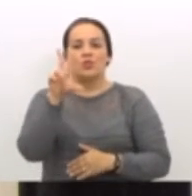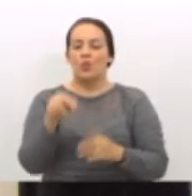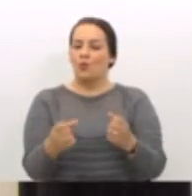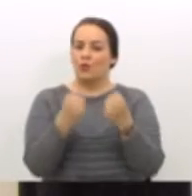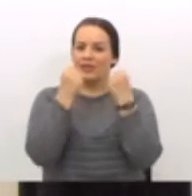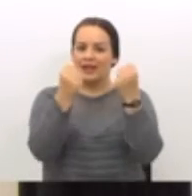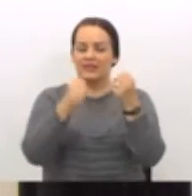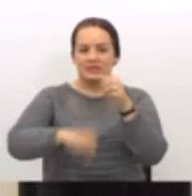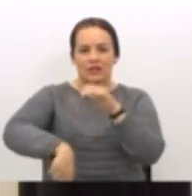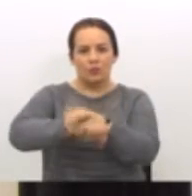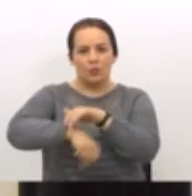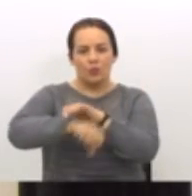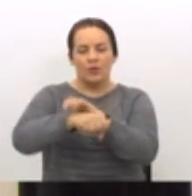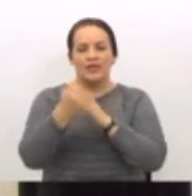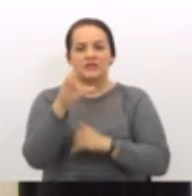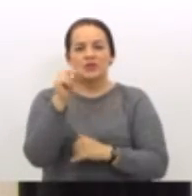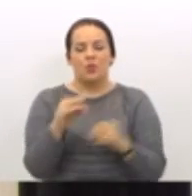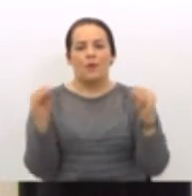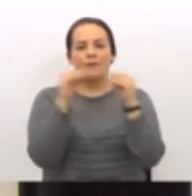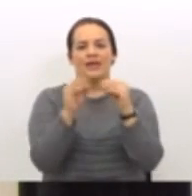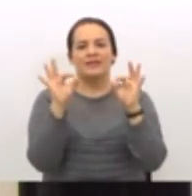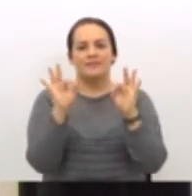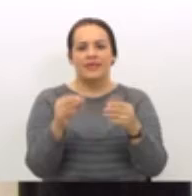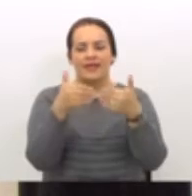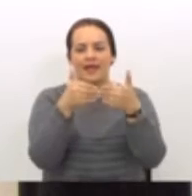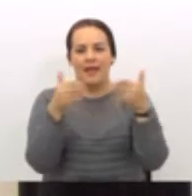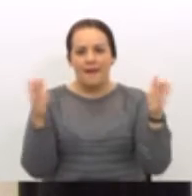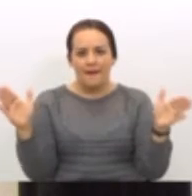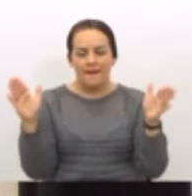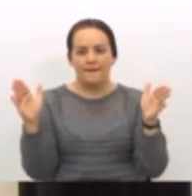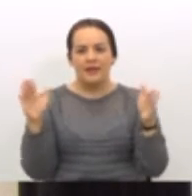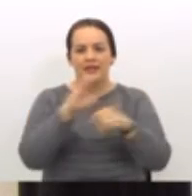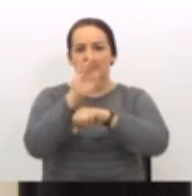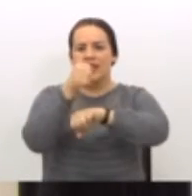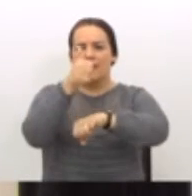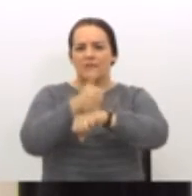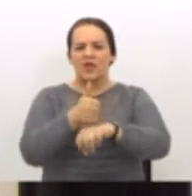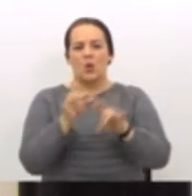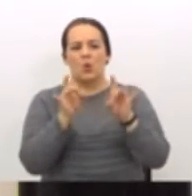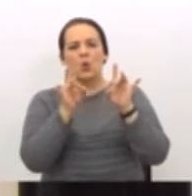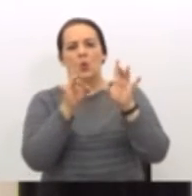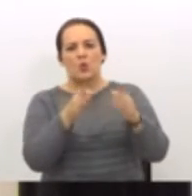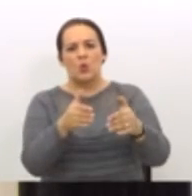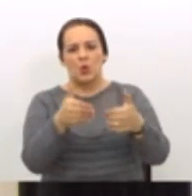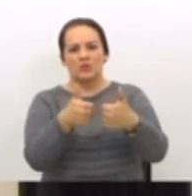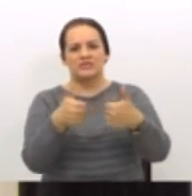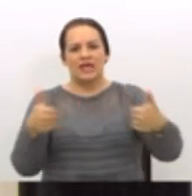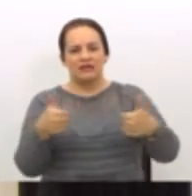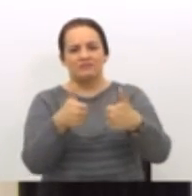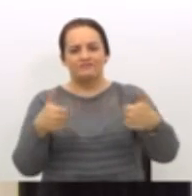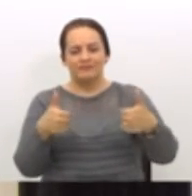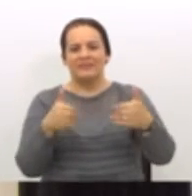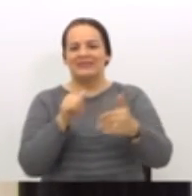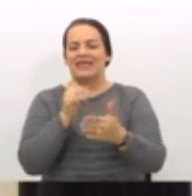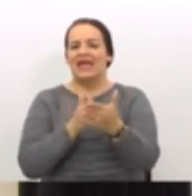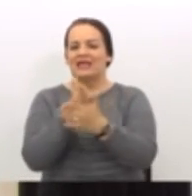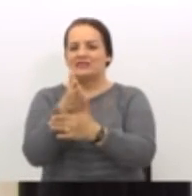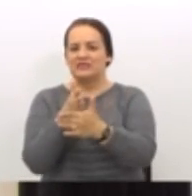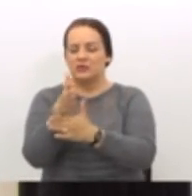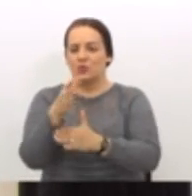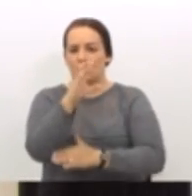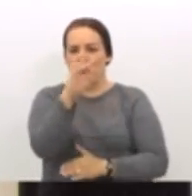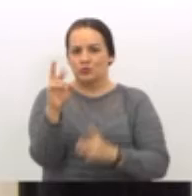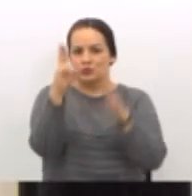fútbol, sino más bien viene a abrir y a establecer una odiosa brecha más de acceso a los